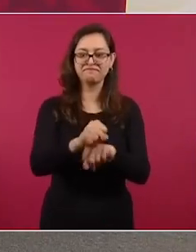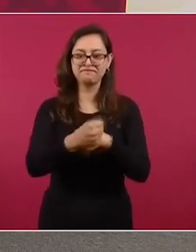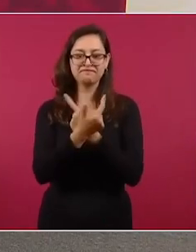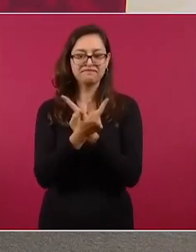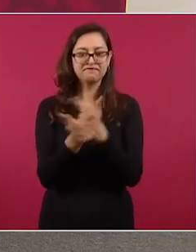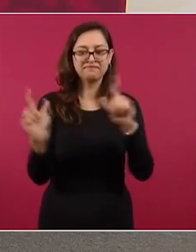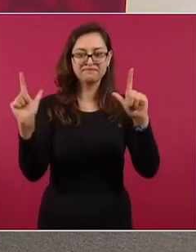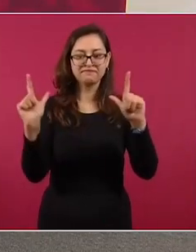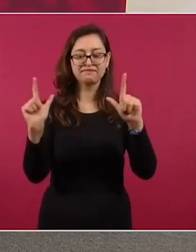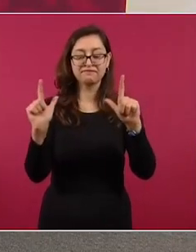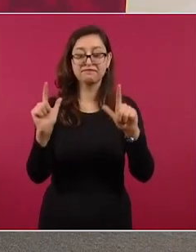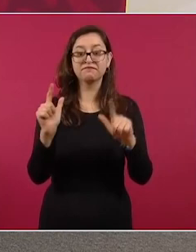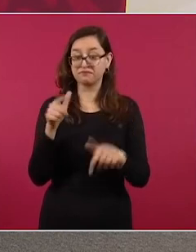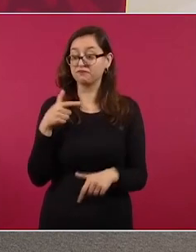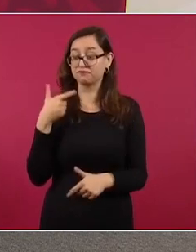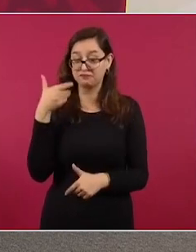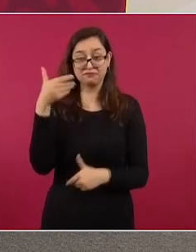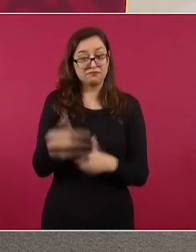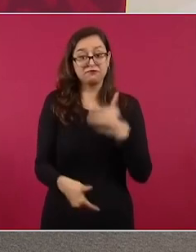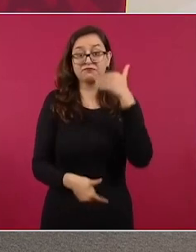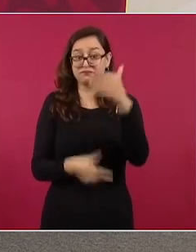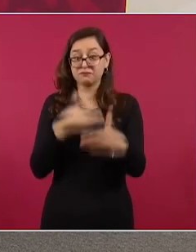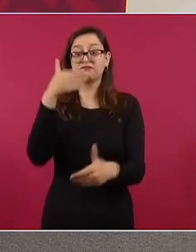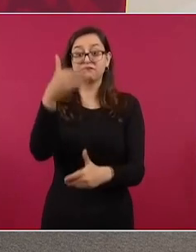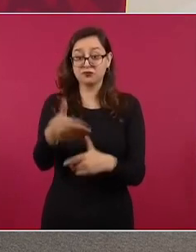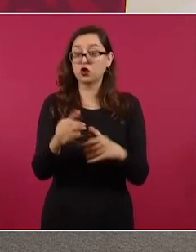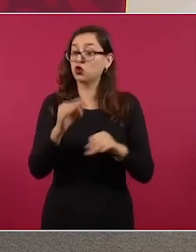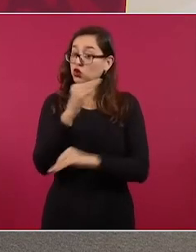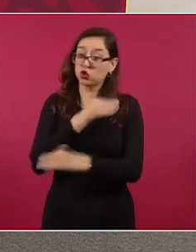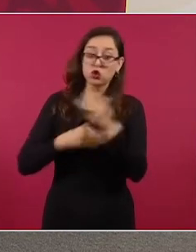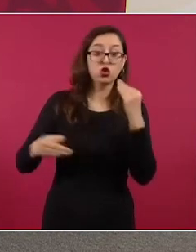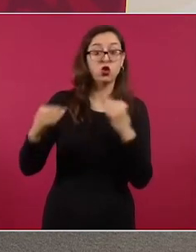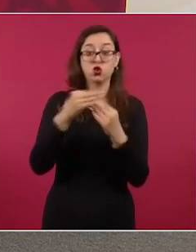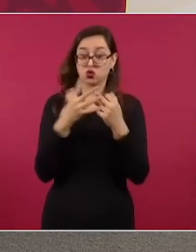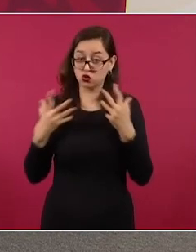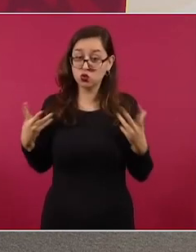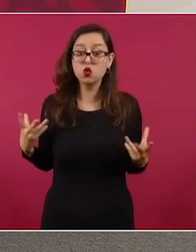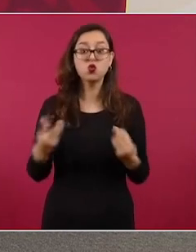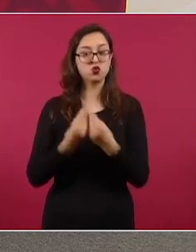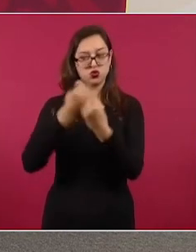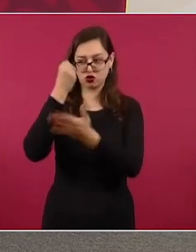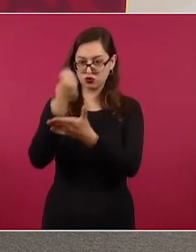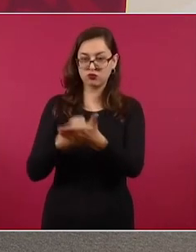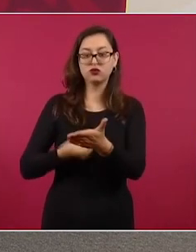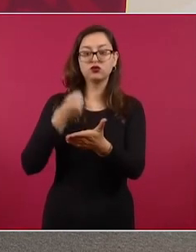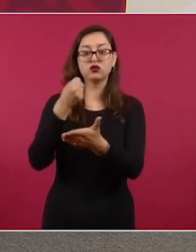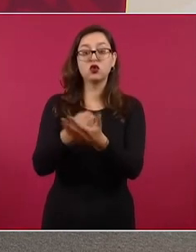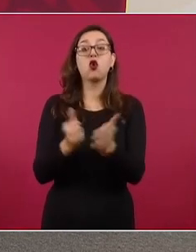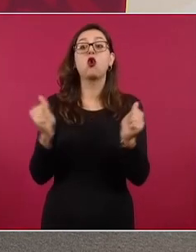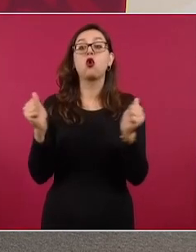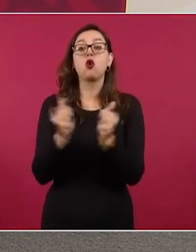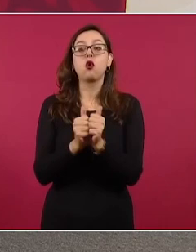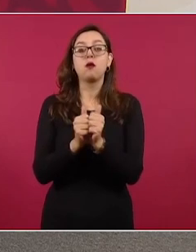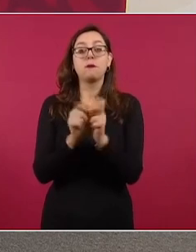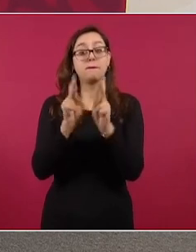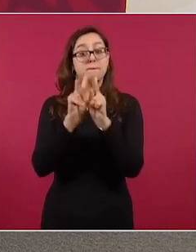Y vamos hacia adelante, todos, todos, todos. Y en Santa Paz.